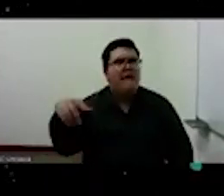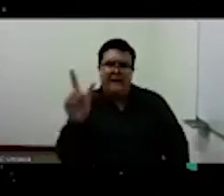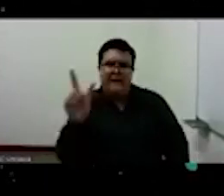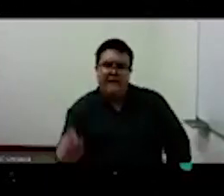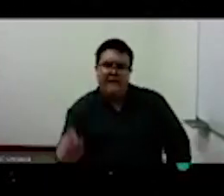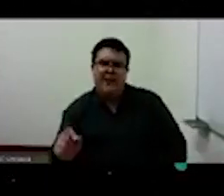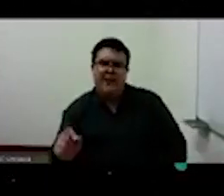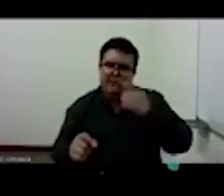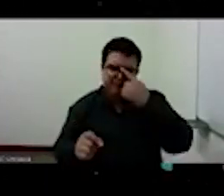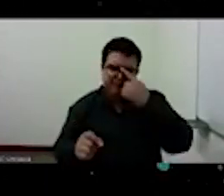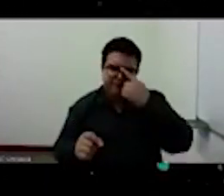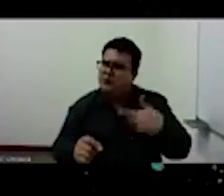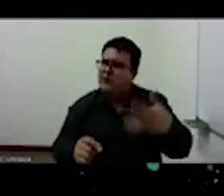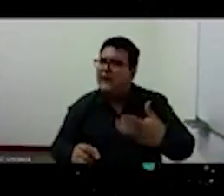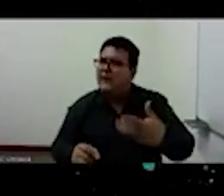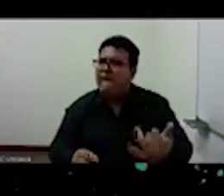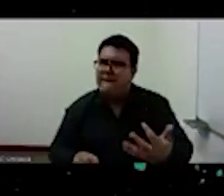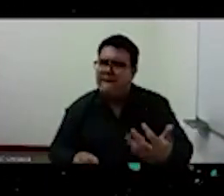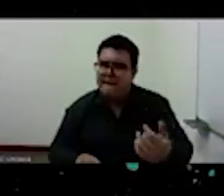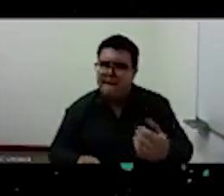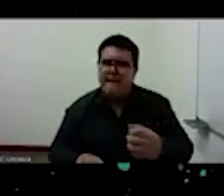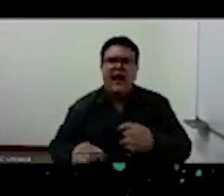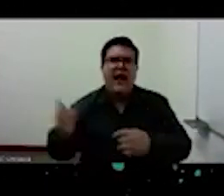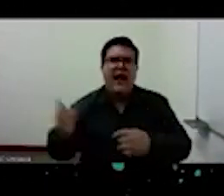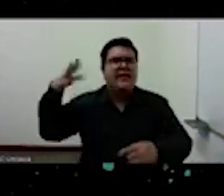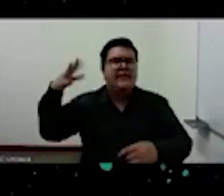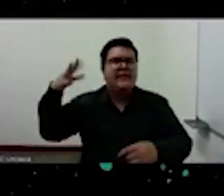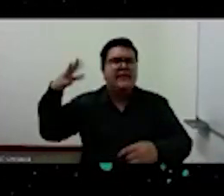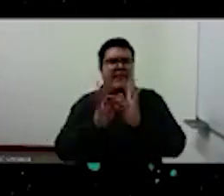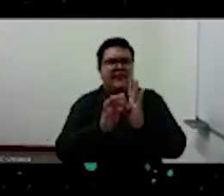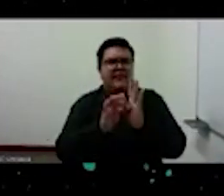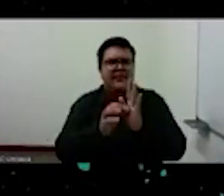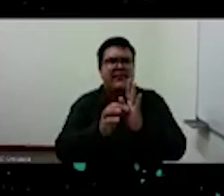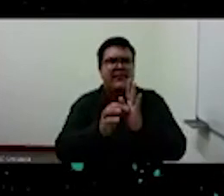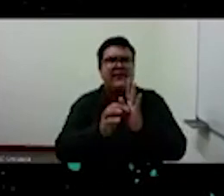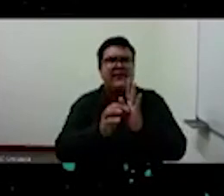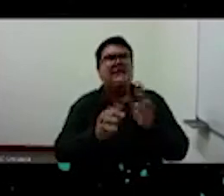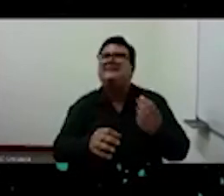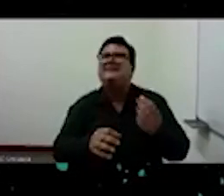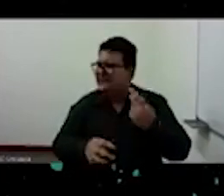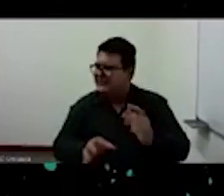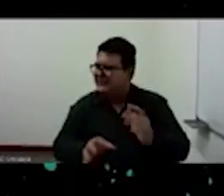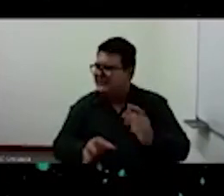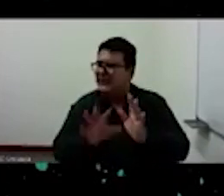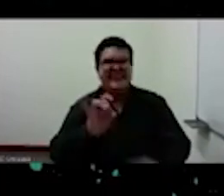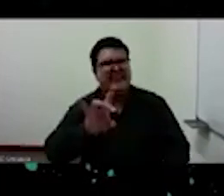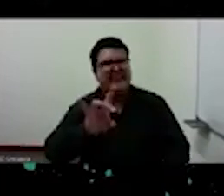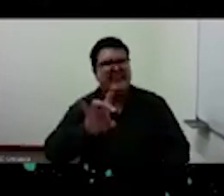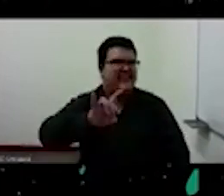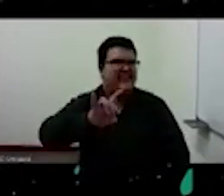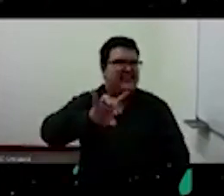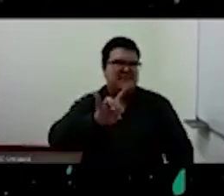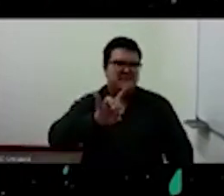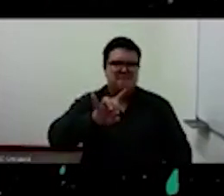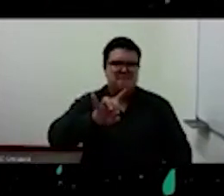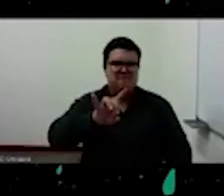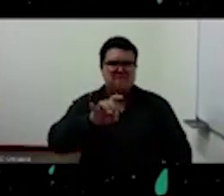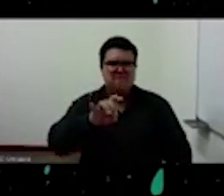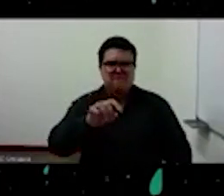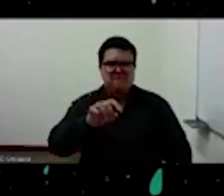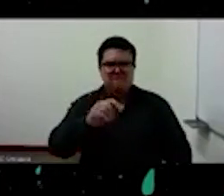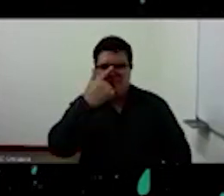siglo XV contó